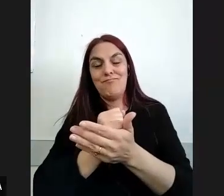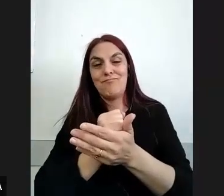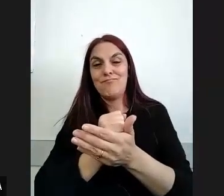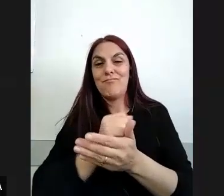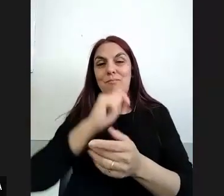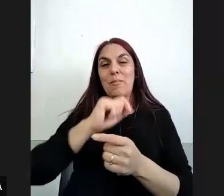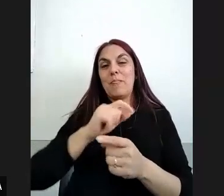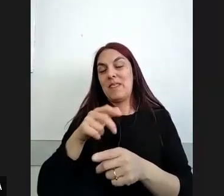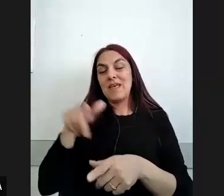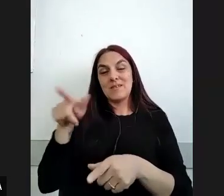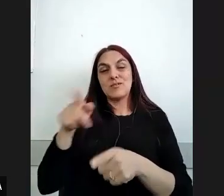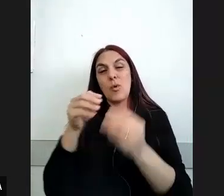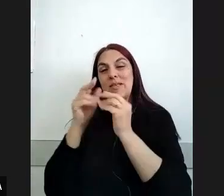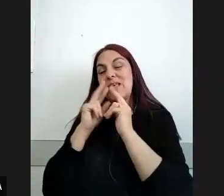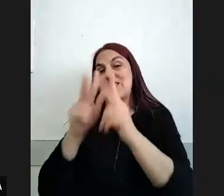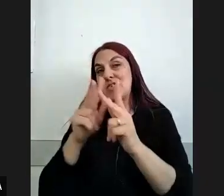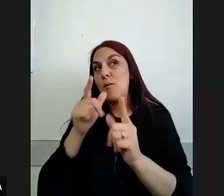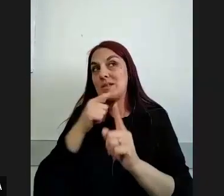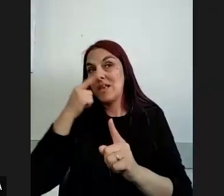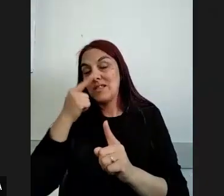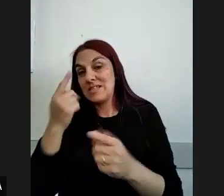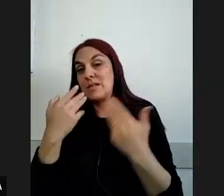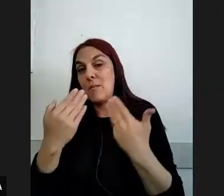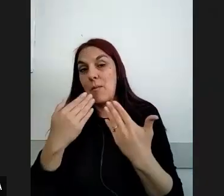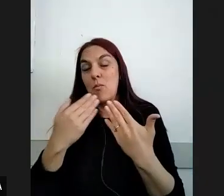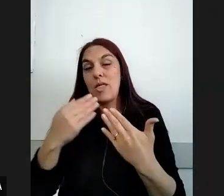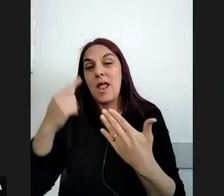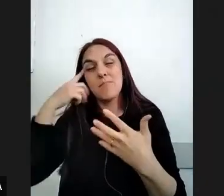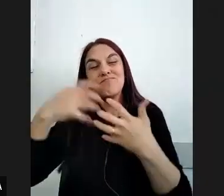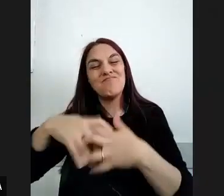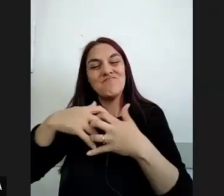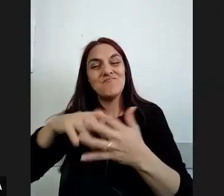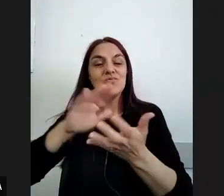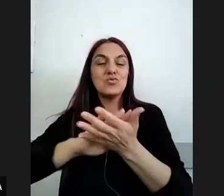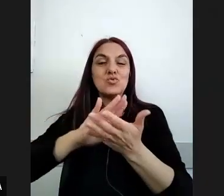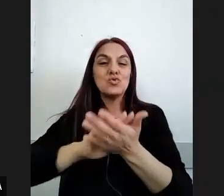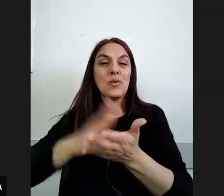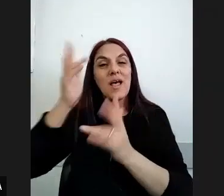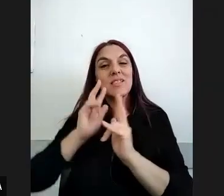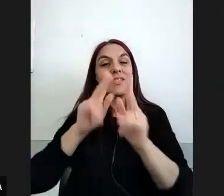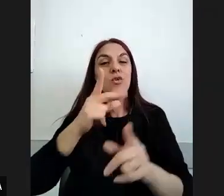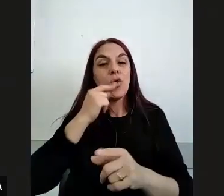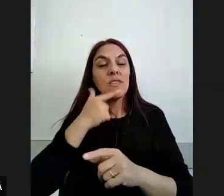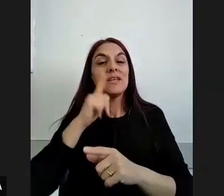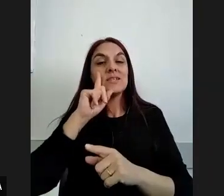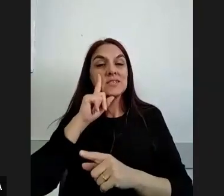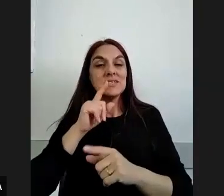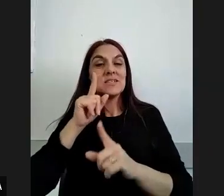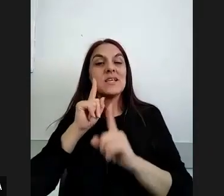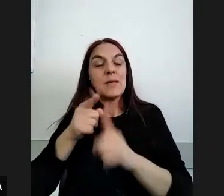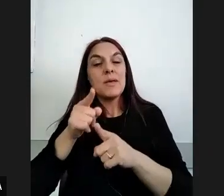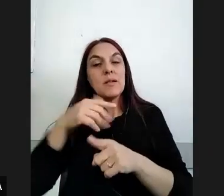María Laura y que me parece que es interesante también para pensar en relación digamos con lo que mencionaba DRIS y María Laura